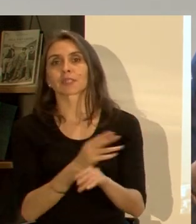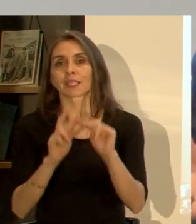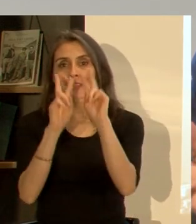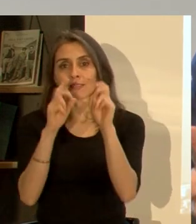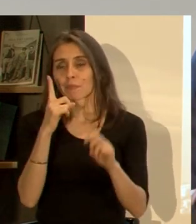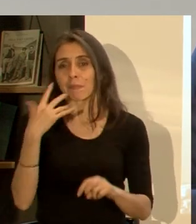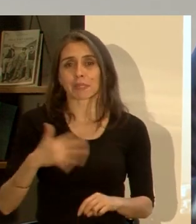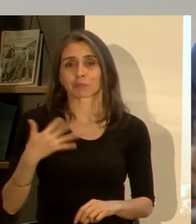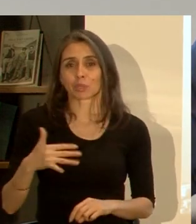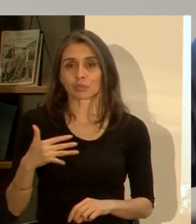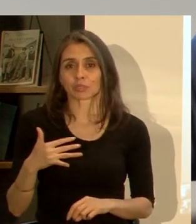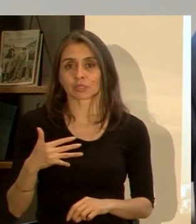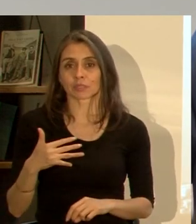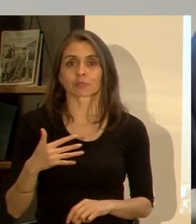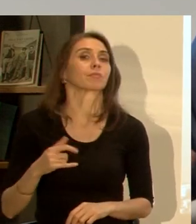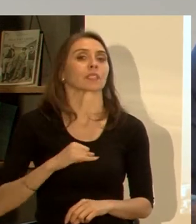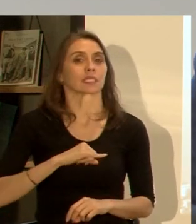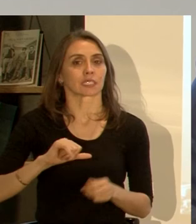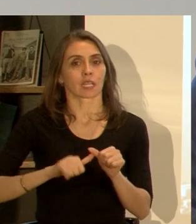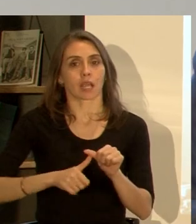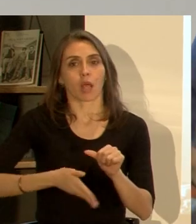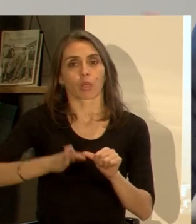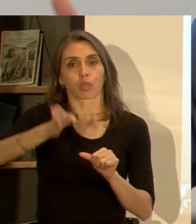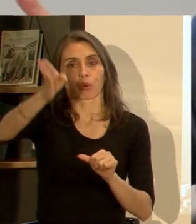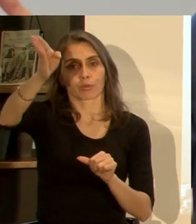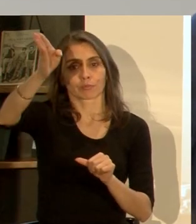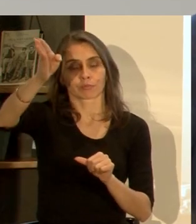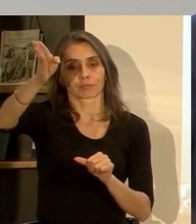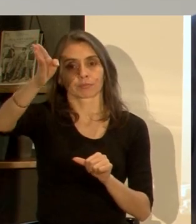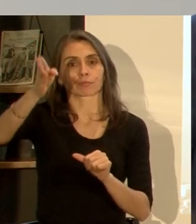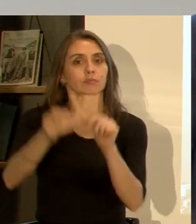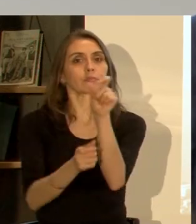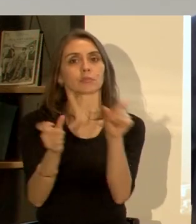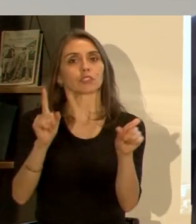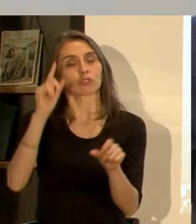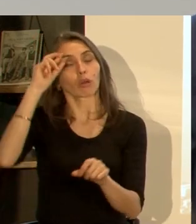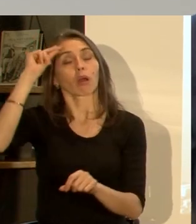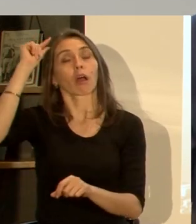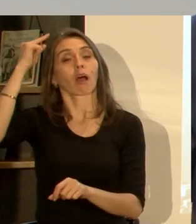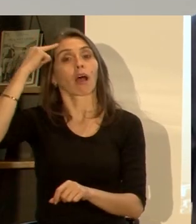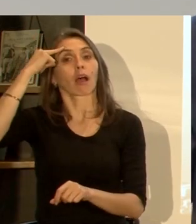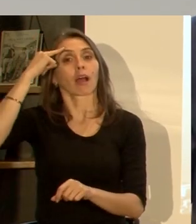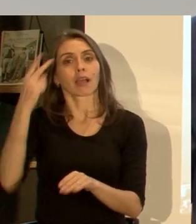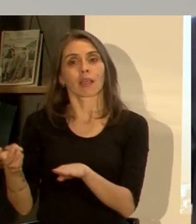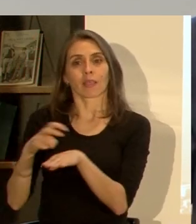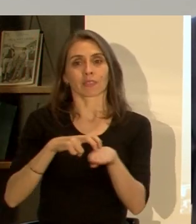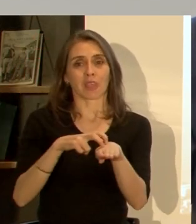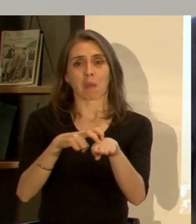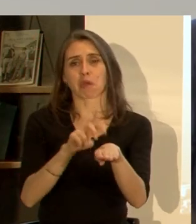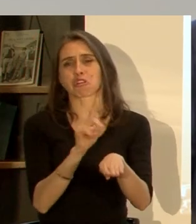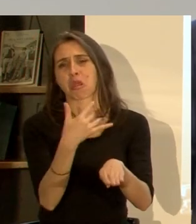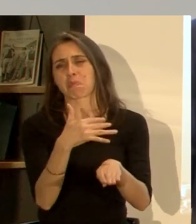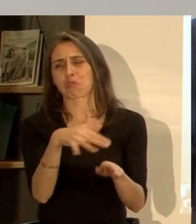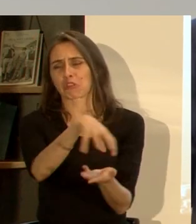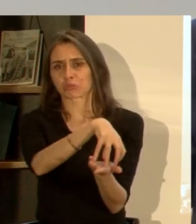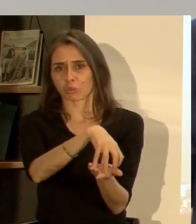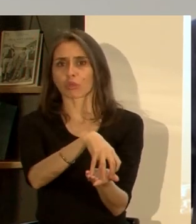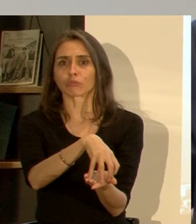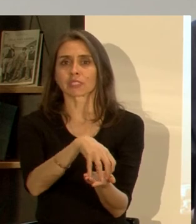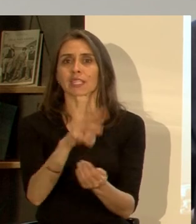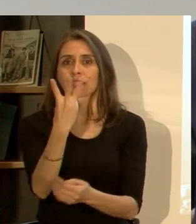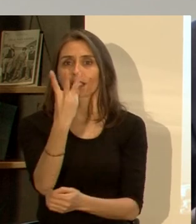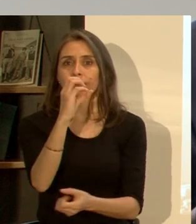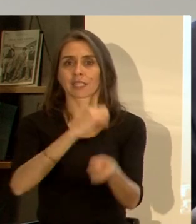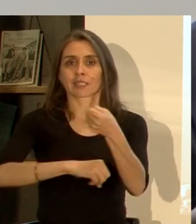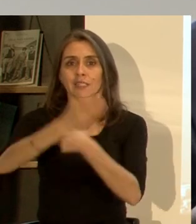temas fundamentales sigan perdurando hacia adelante a nadie se le ocurriría pensar que el transporte no es importante en una ciudad hace tres